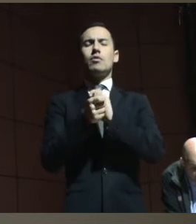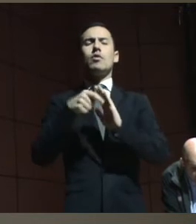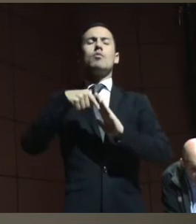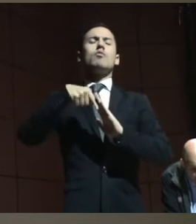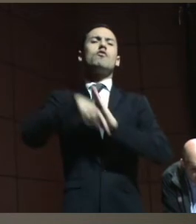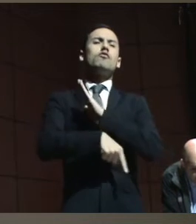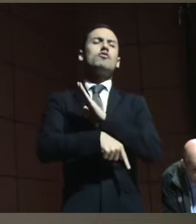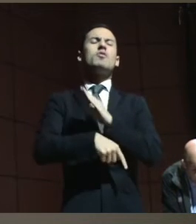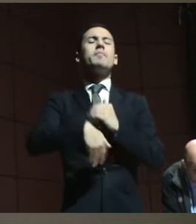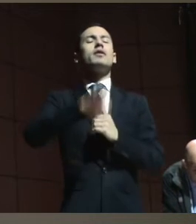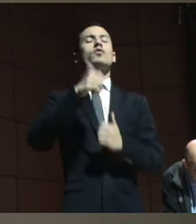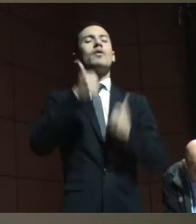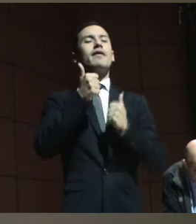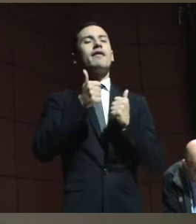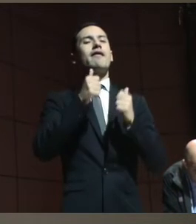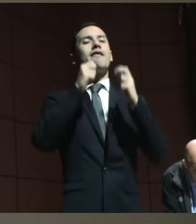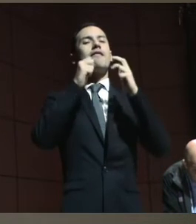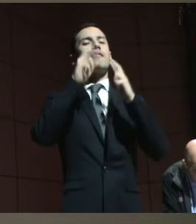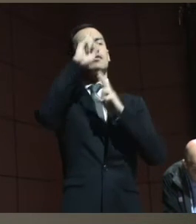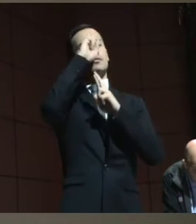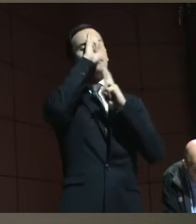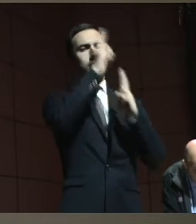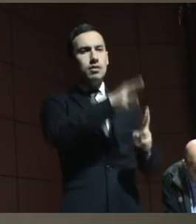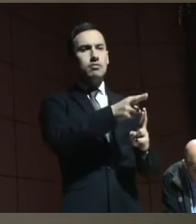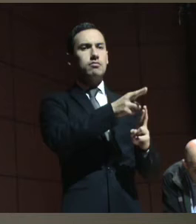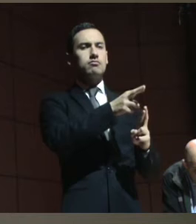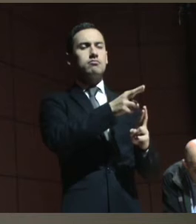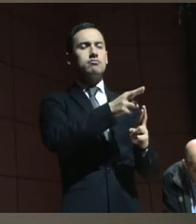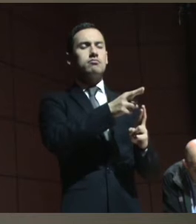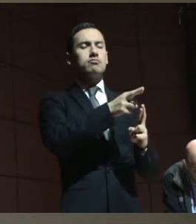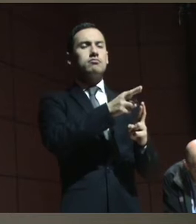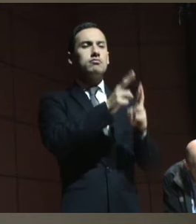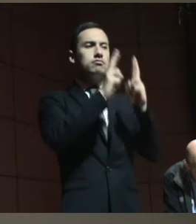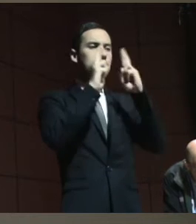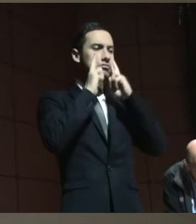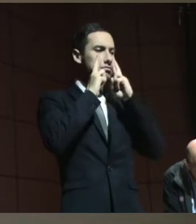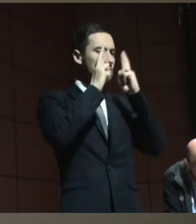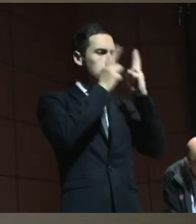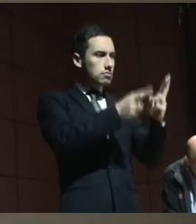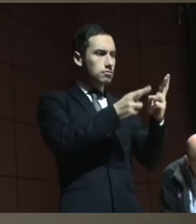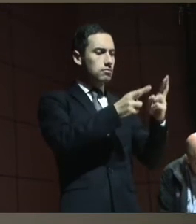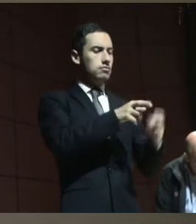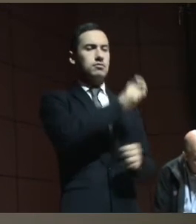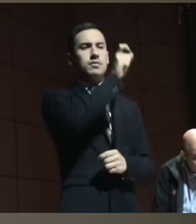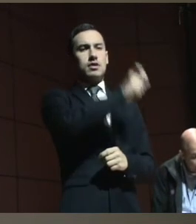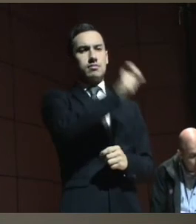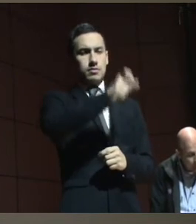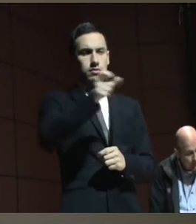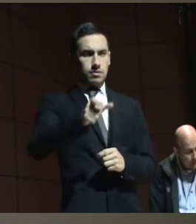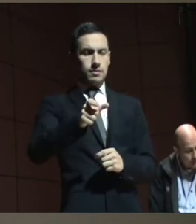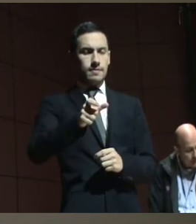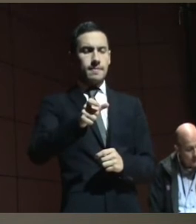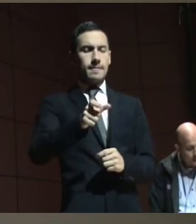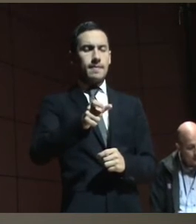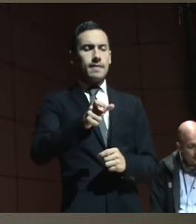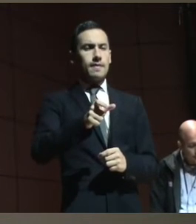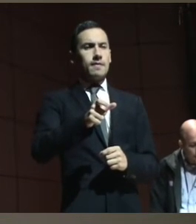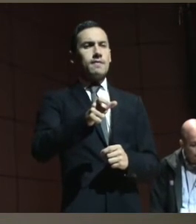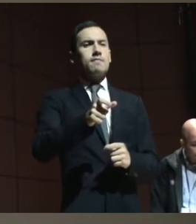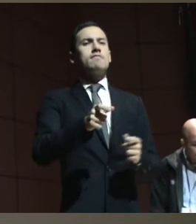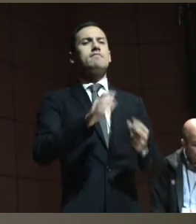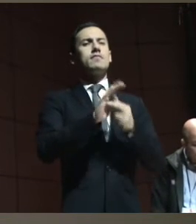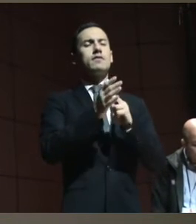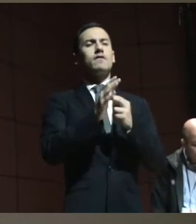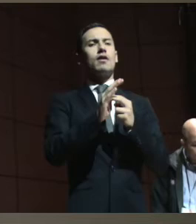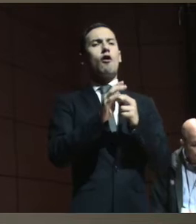que ver con el respeto, que tiene que ver con el reconocimiento de las personas y que en definitiva tiene que ver